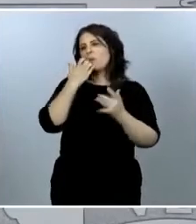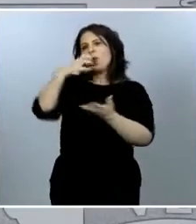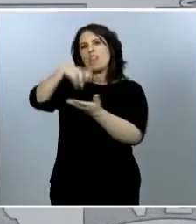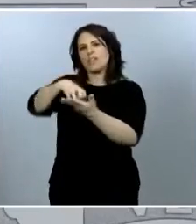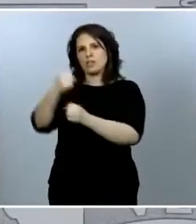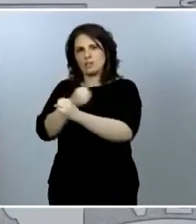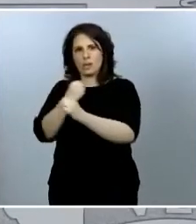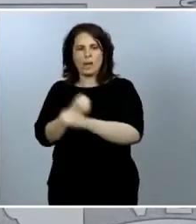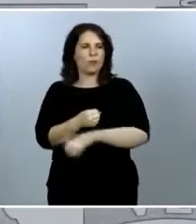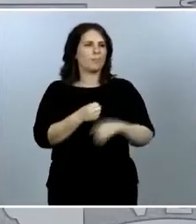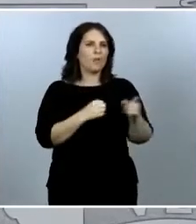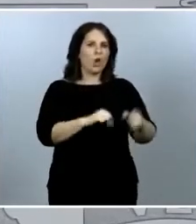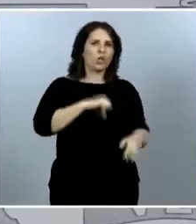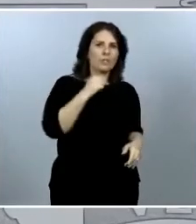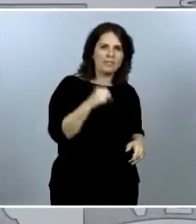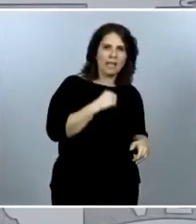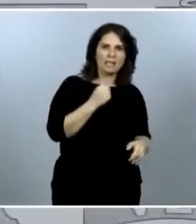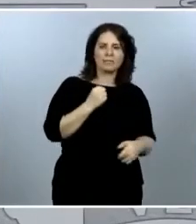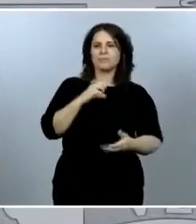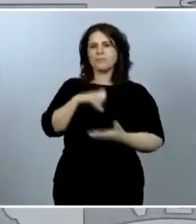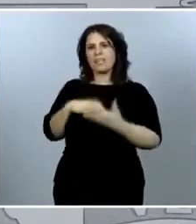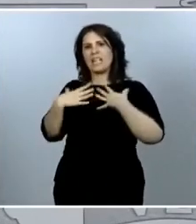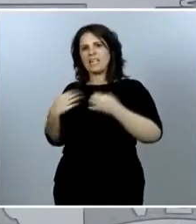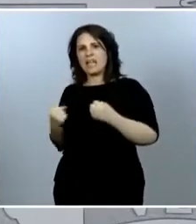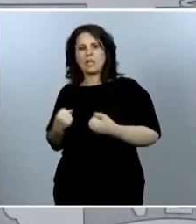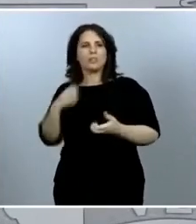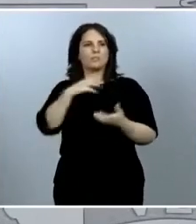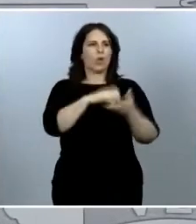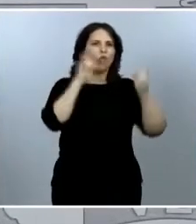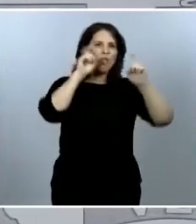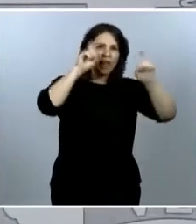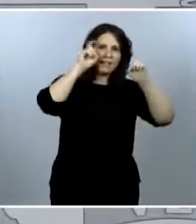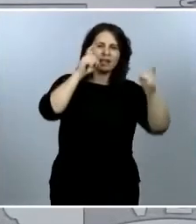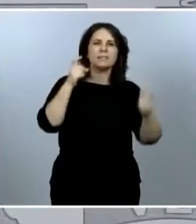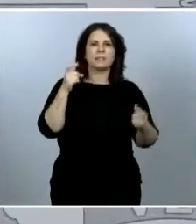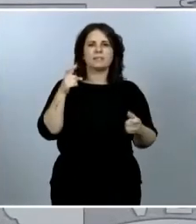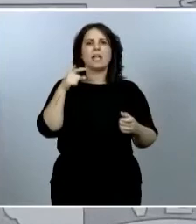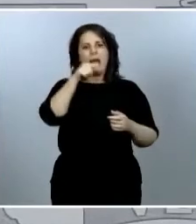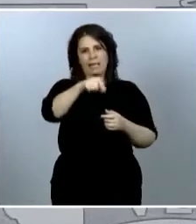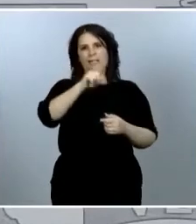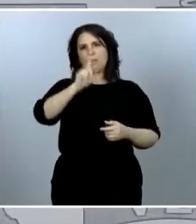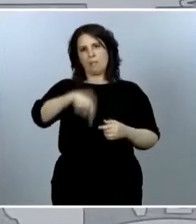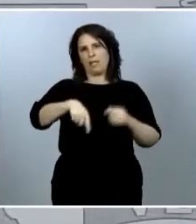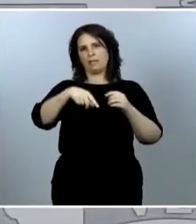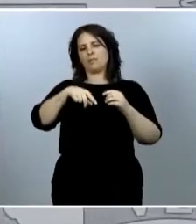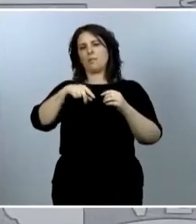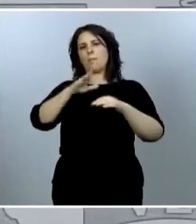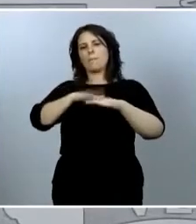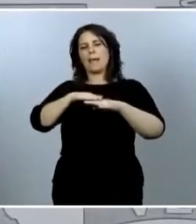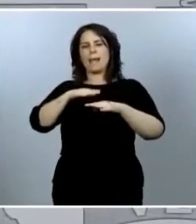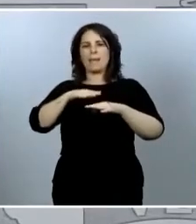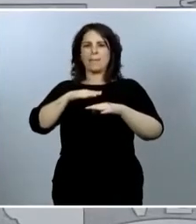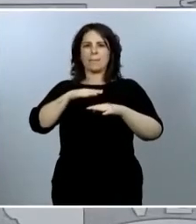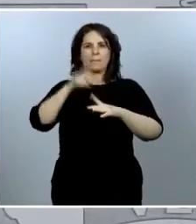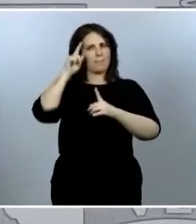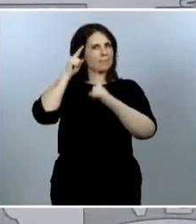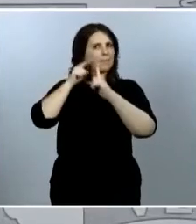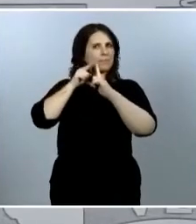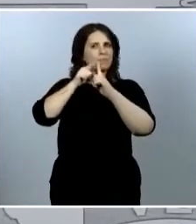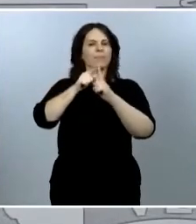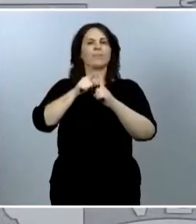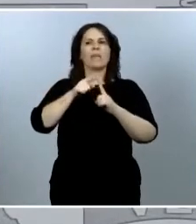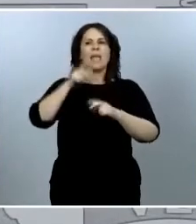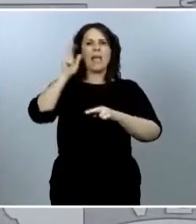establecimientos sanitarios, centros docentes, con el fin de evitar la coincidencia masiva de personas o que hagan